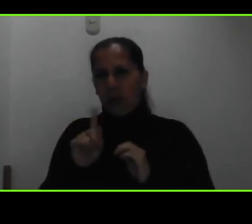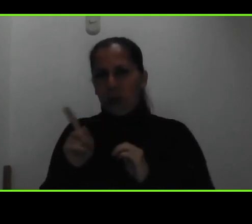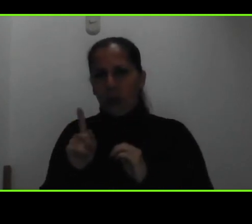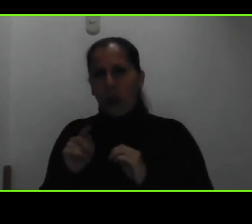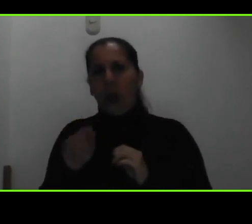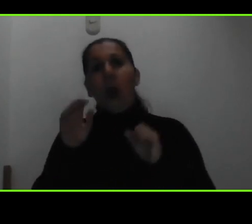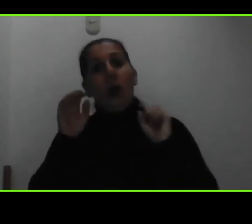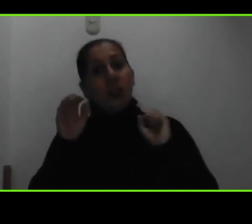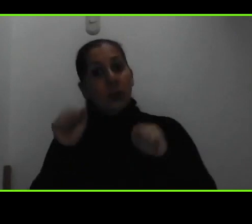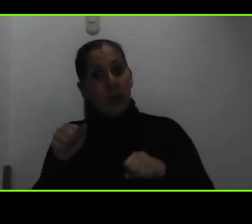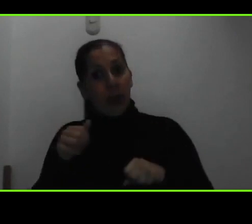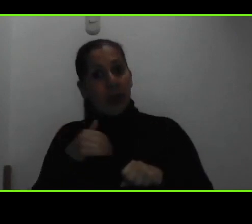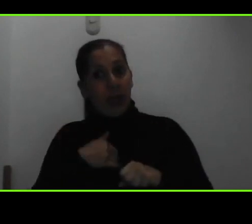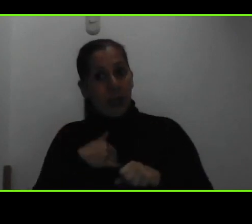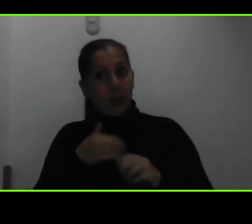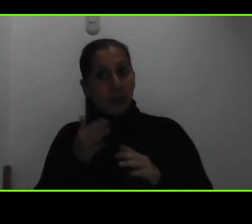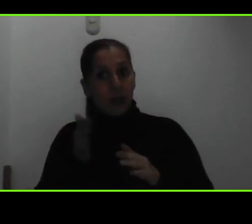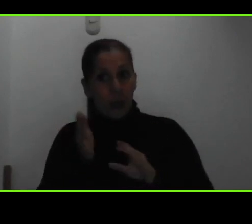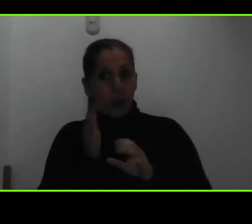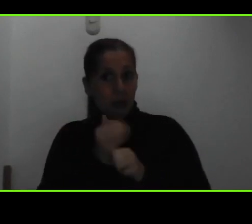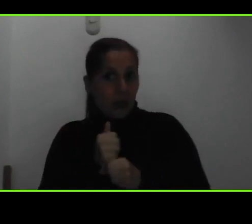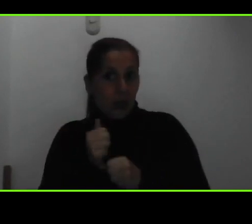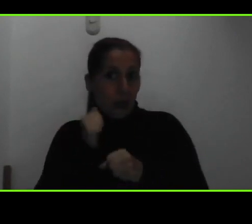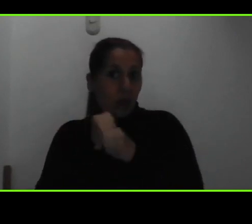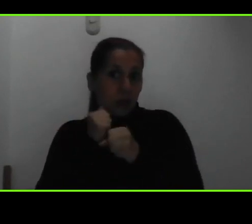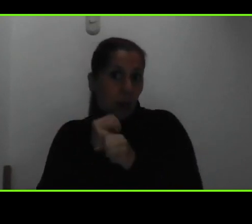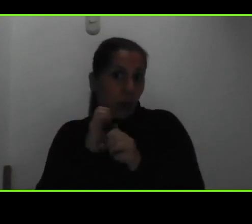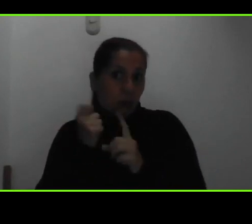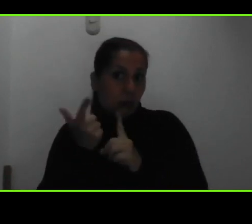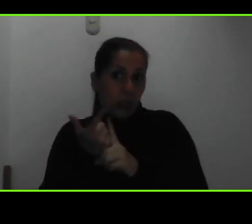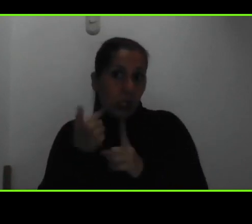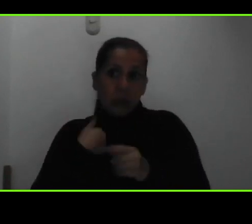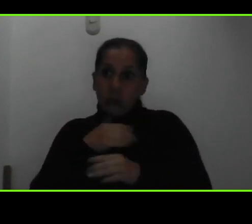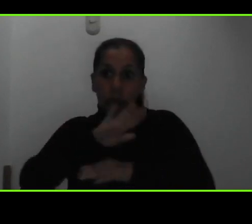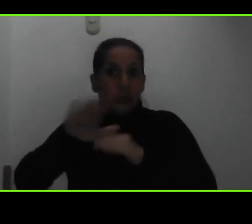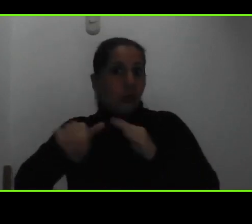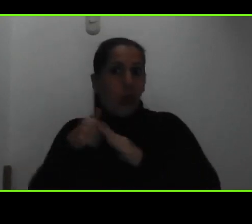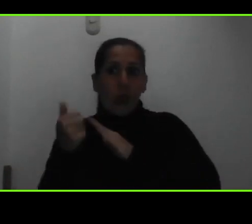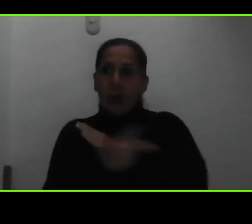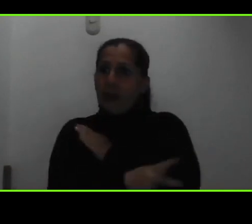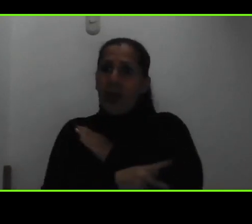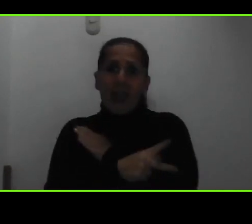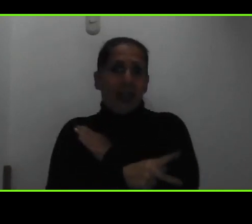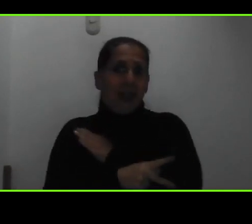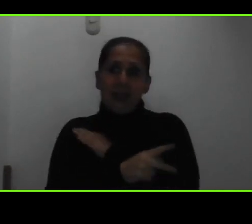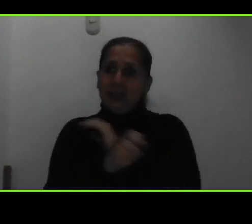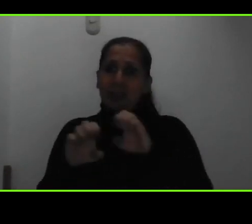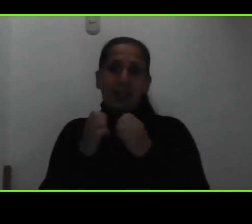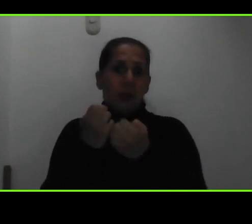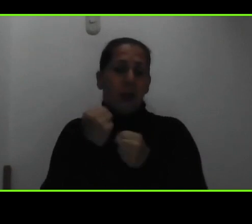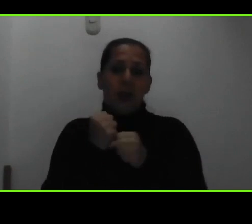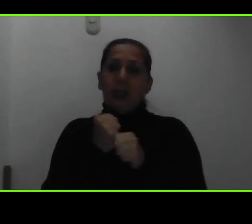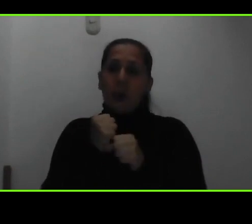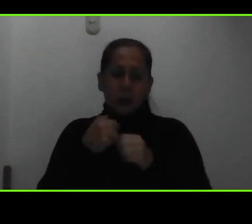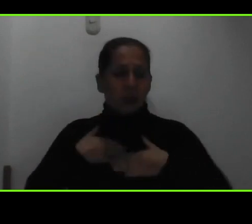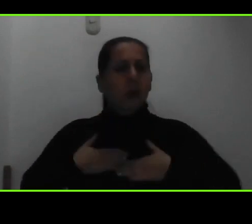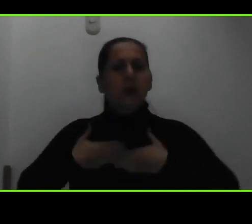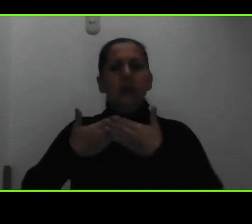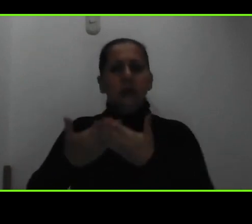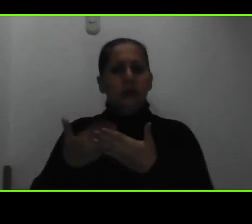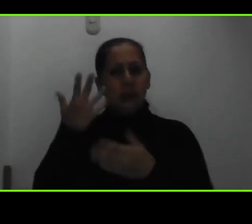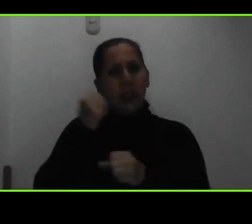podemos ver con trabajo social somos un equipo que atiende en todo el país y estamos a la disposición de ustedes para este proceso